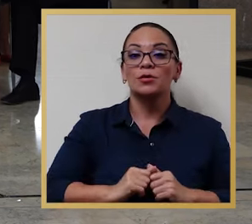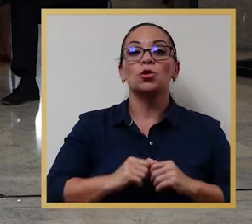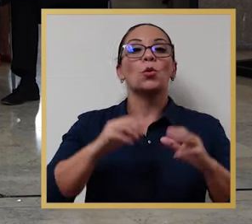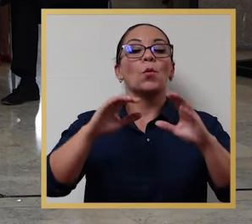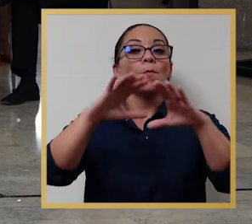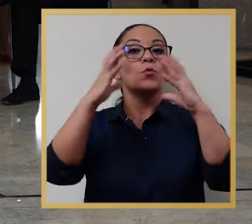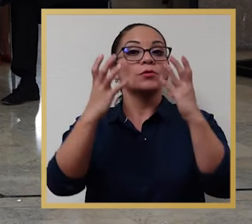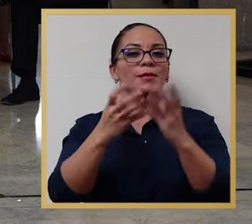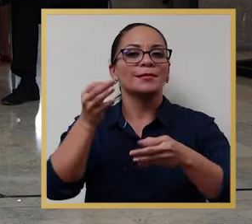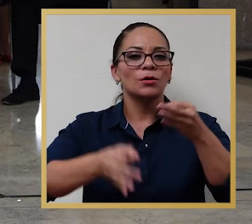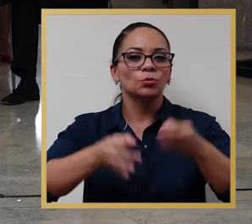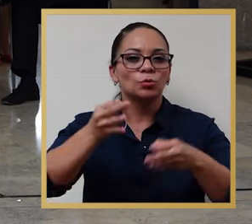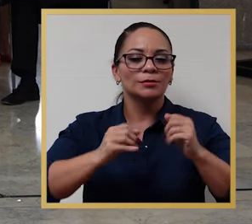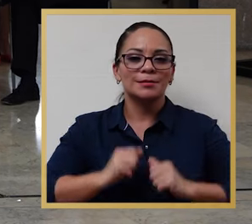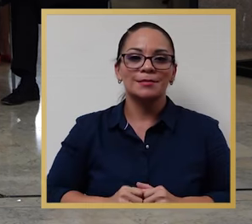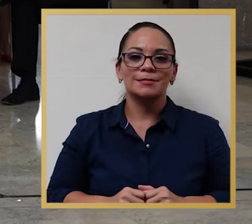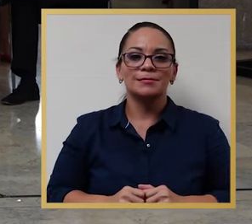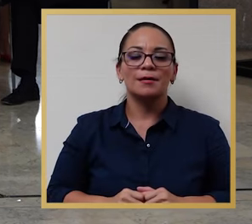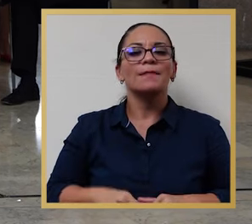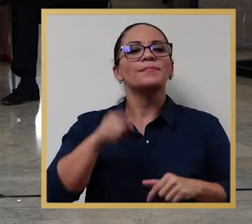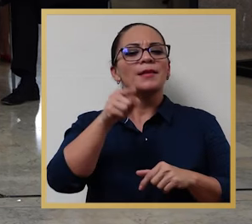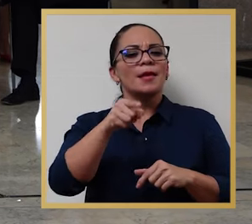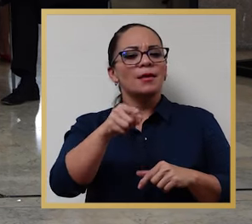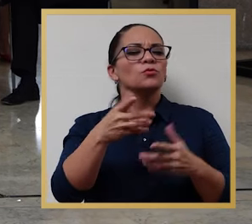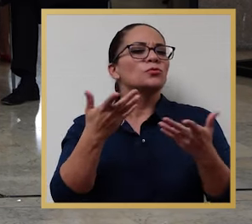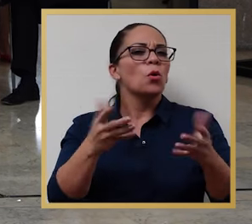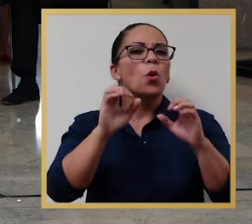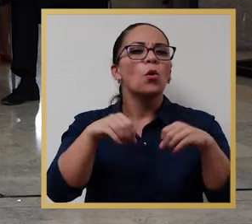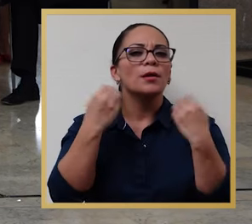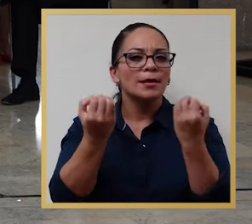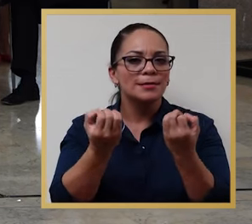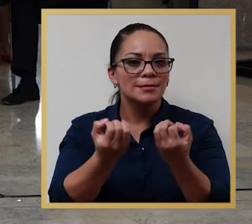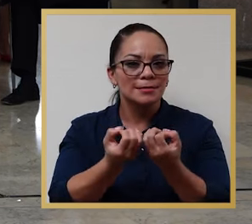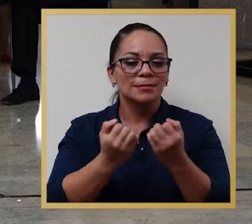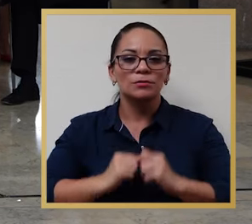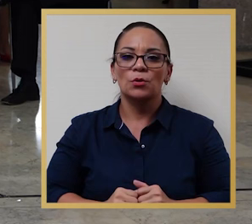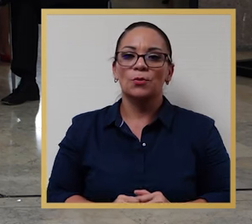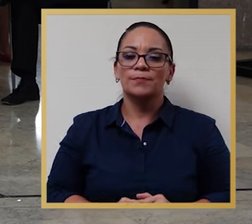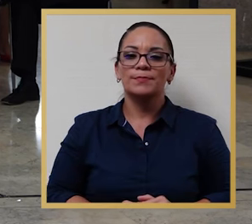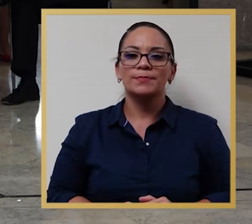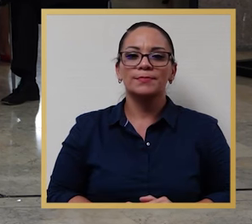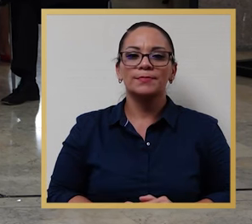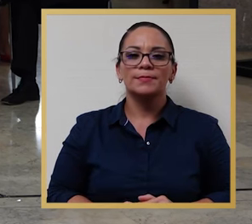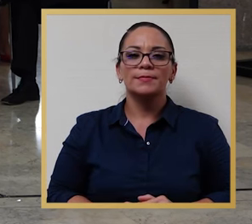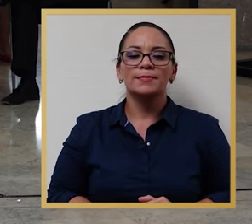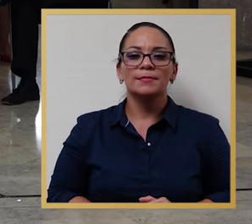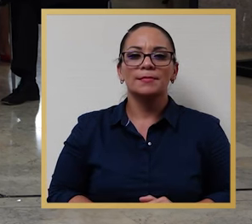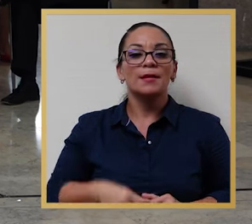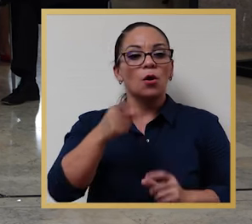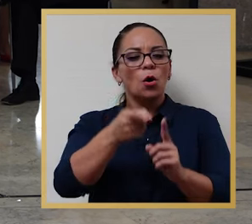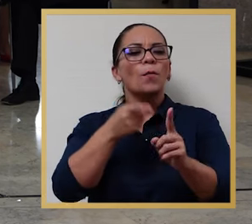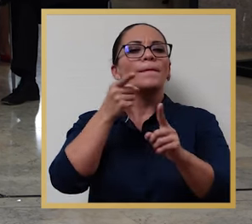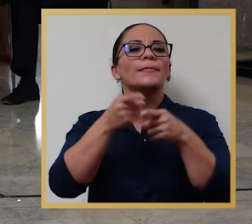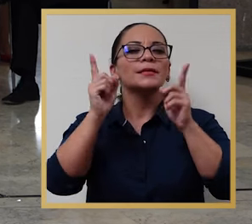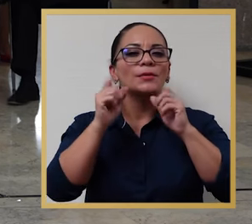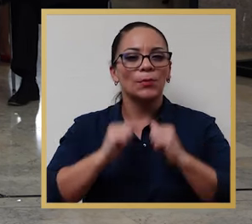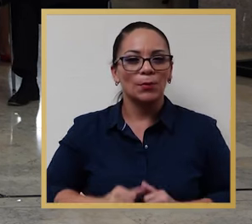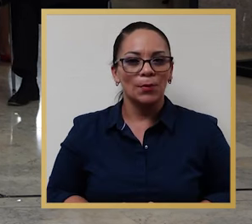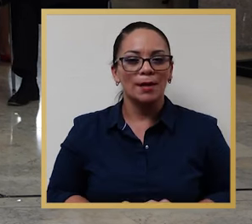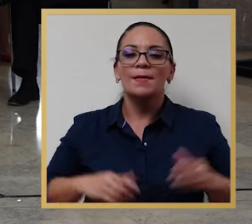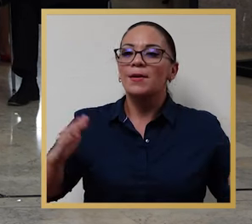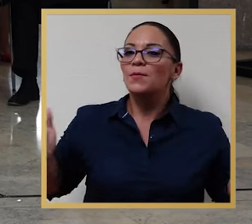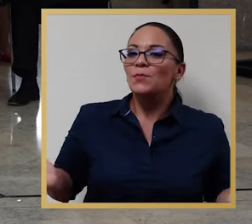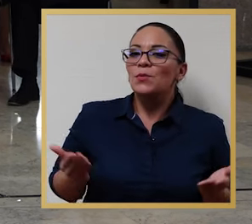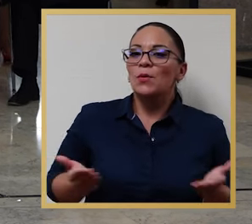Proyecto Mundial de Justicia, es una organización que tiene como objetivo